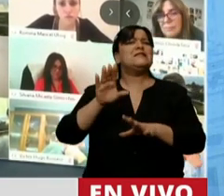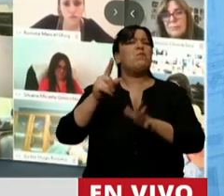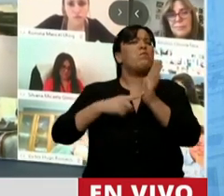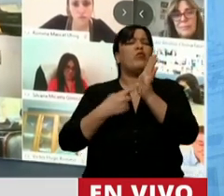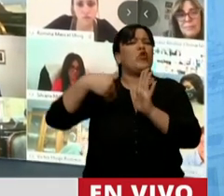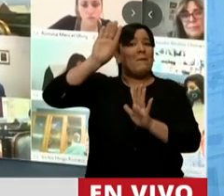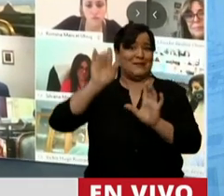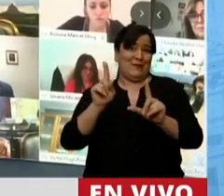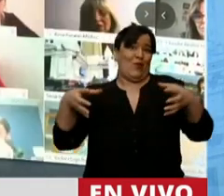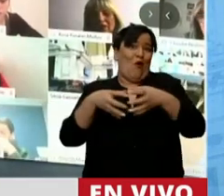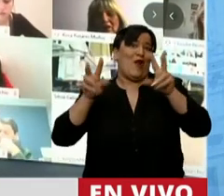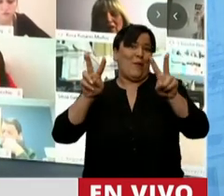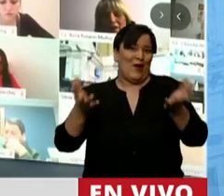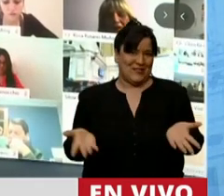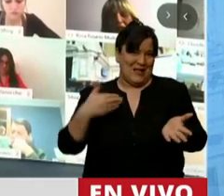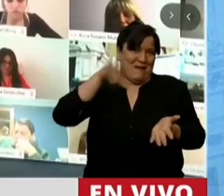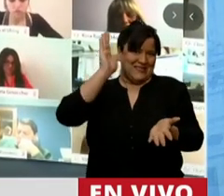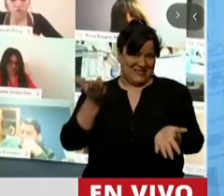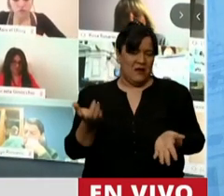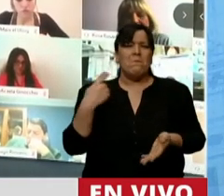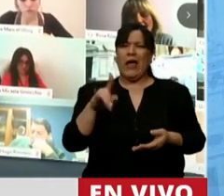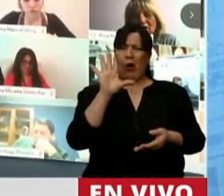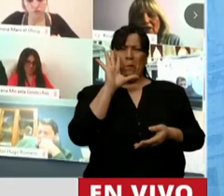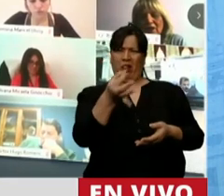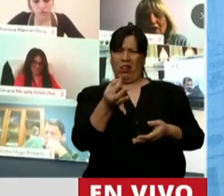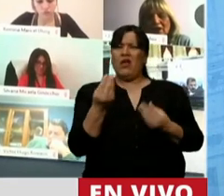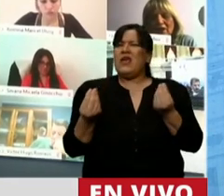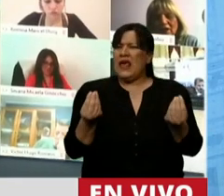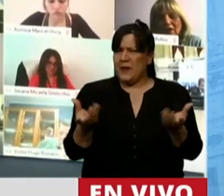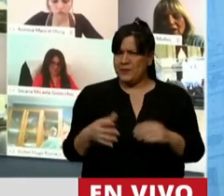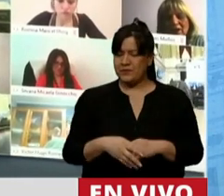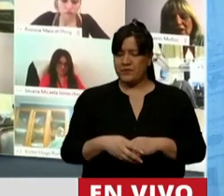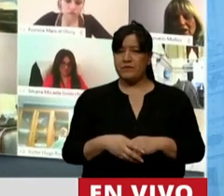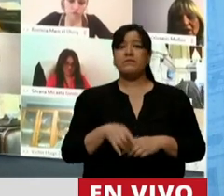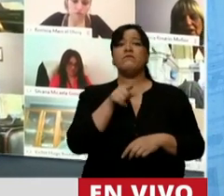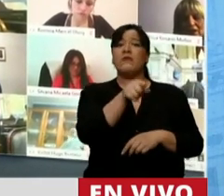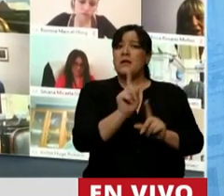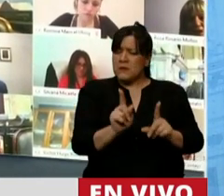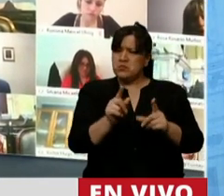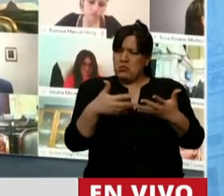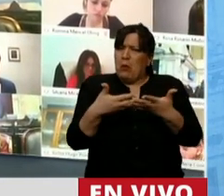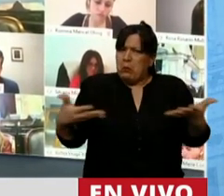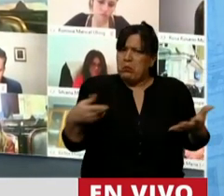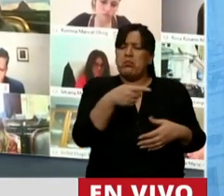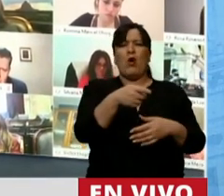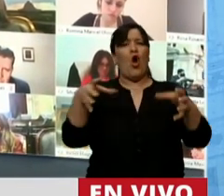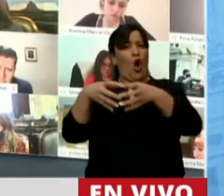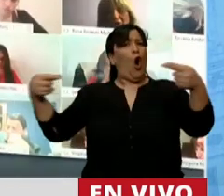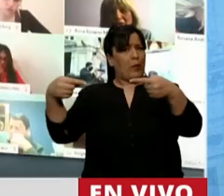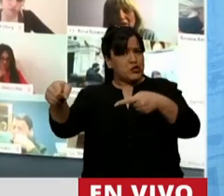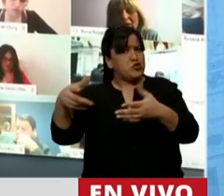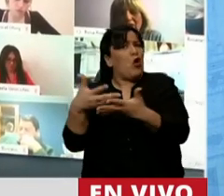de ustedes. Lo que más llama la atención es que después de ver la buena predisposición que tuvo la oposición,